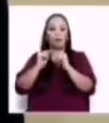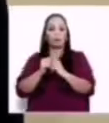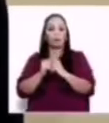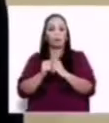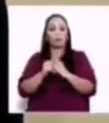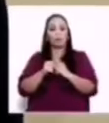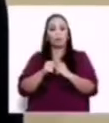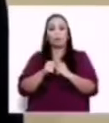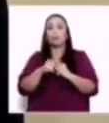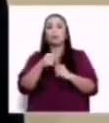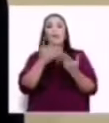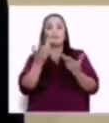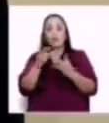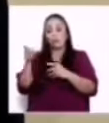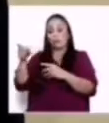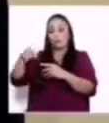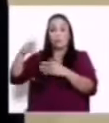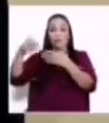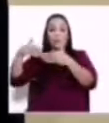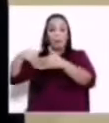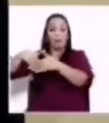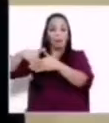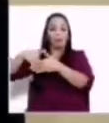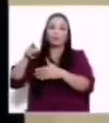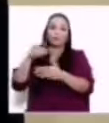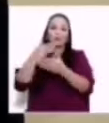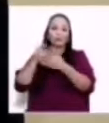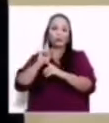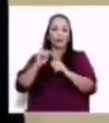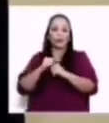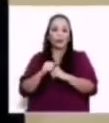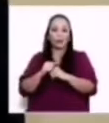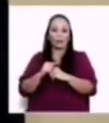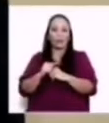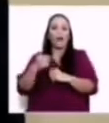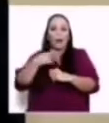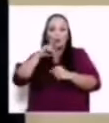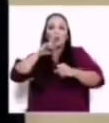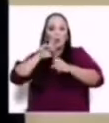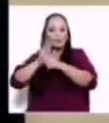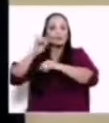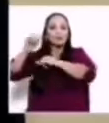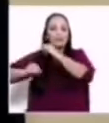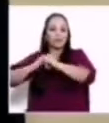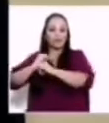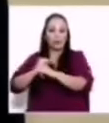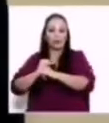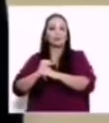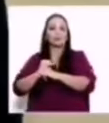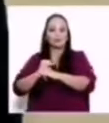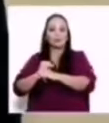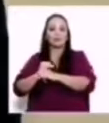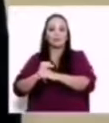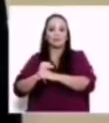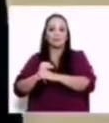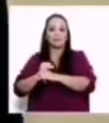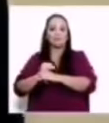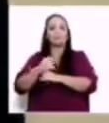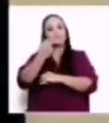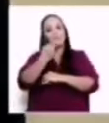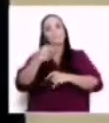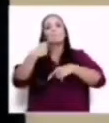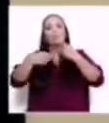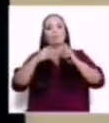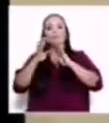es contra la legislación y los compromisos internacionales. Quedamos de hablar y teníamos